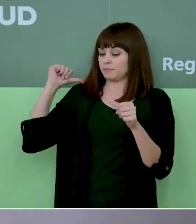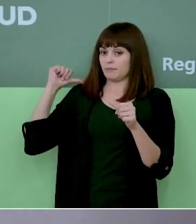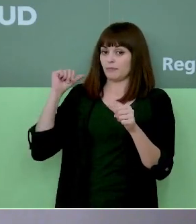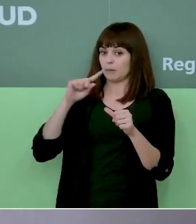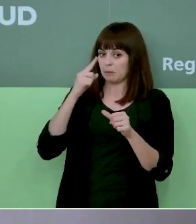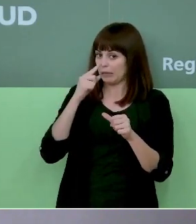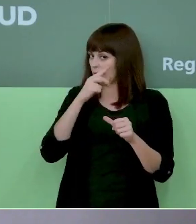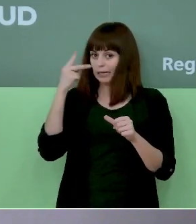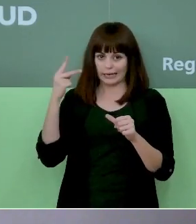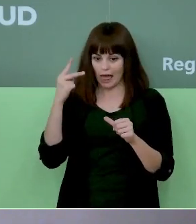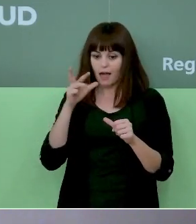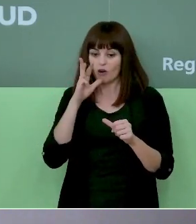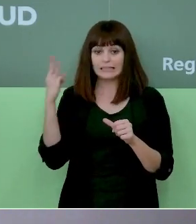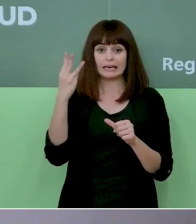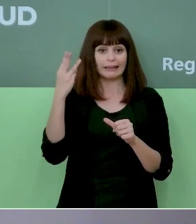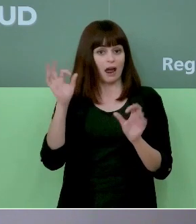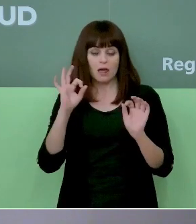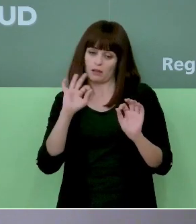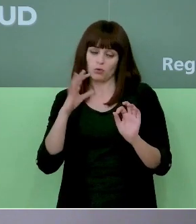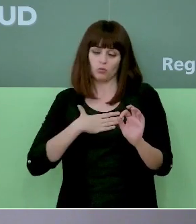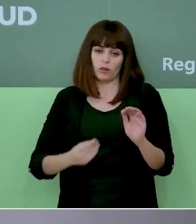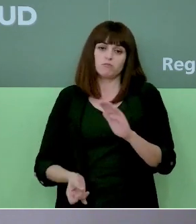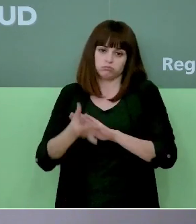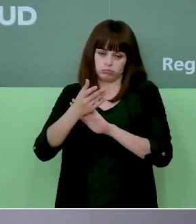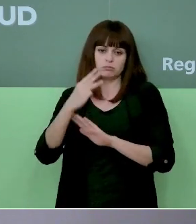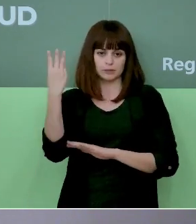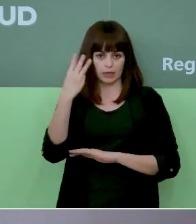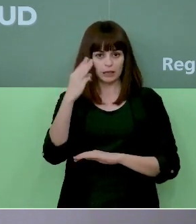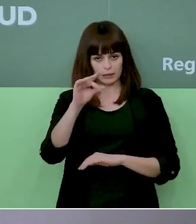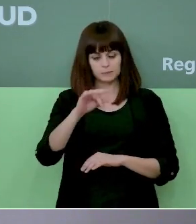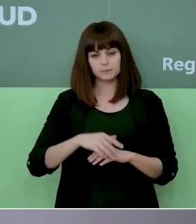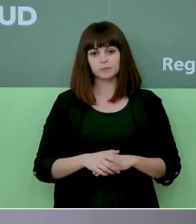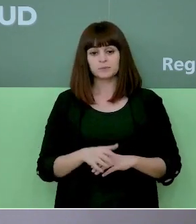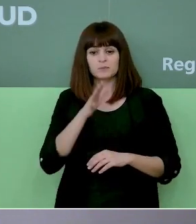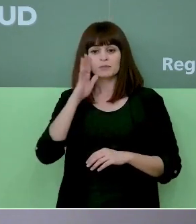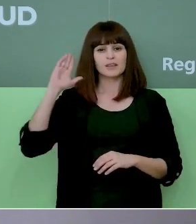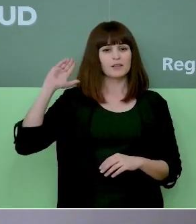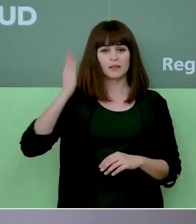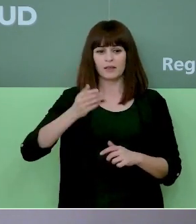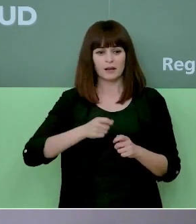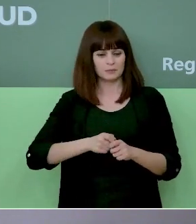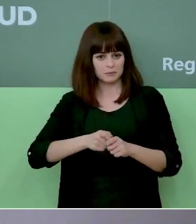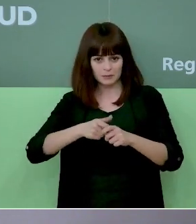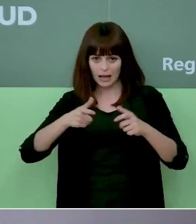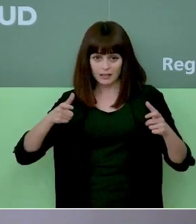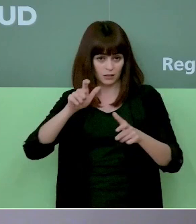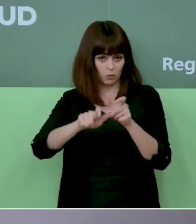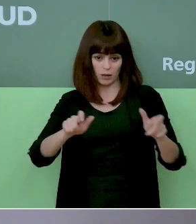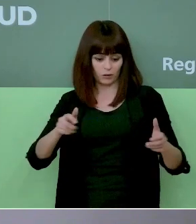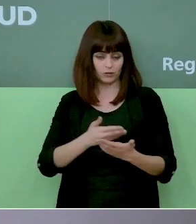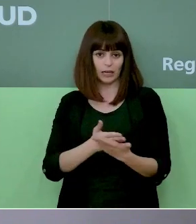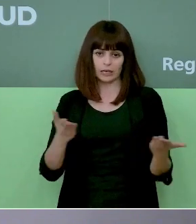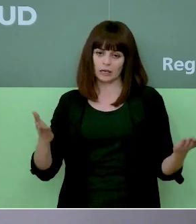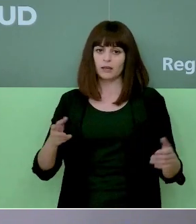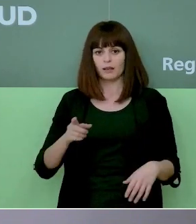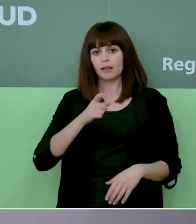segunda no tenga brotes en la tercera como es lógico con unas tasas de incidencia tan altas en la población general es muy